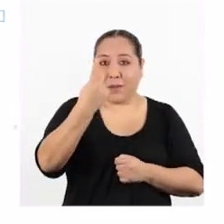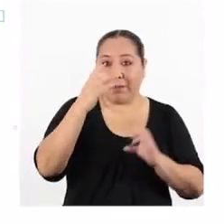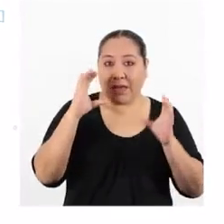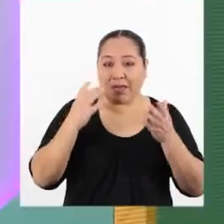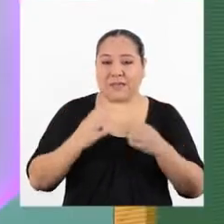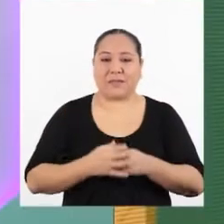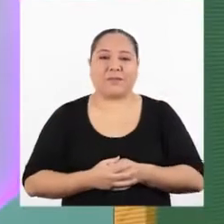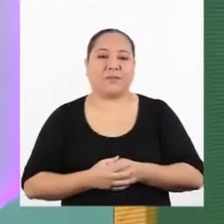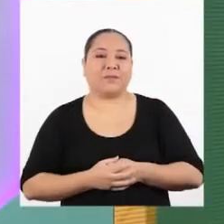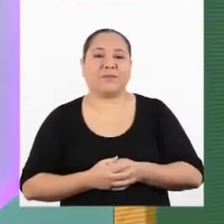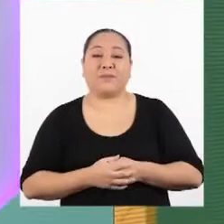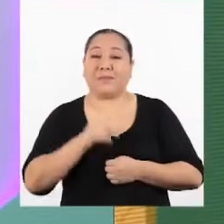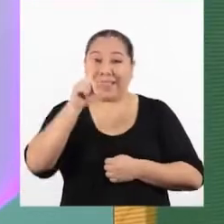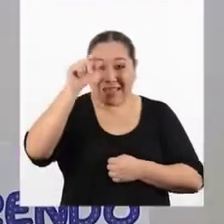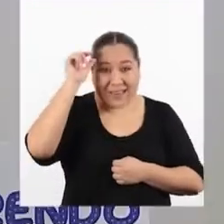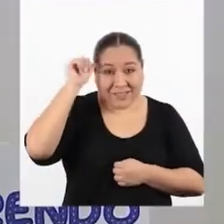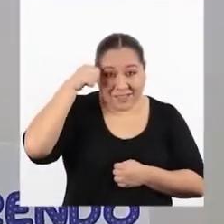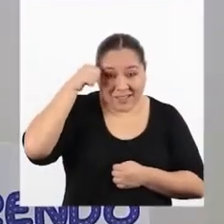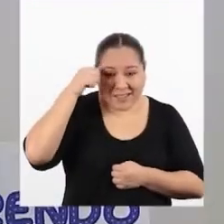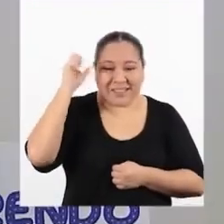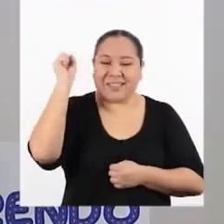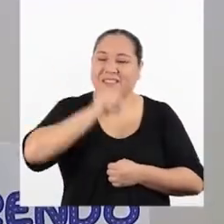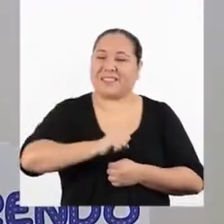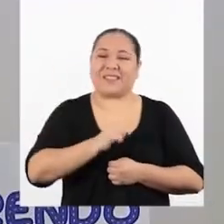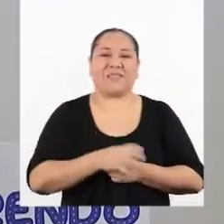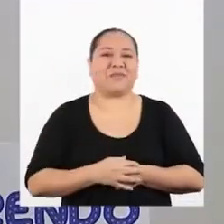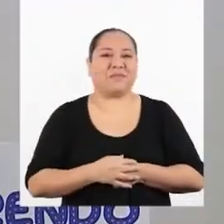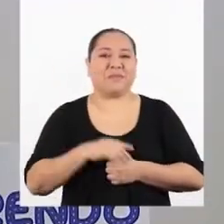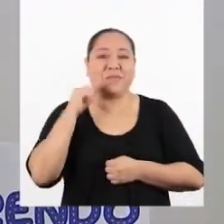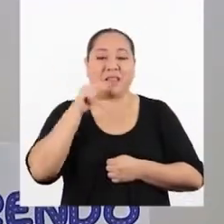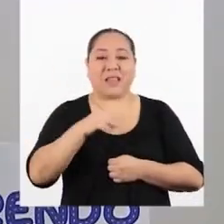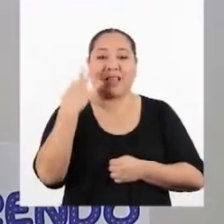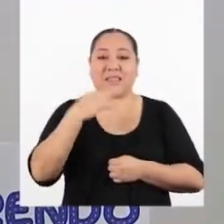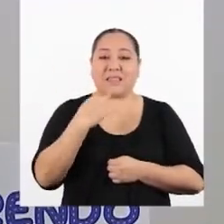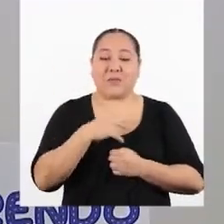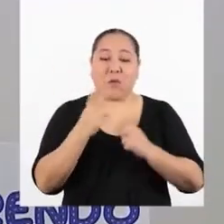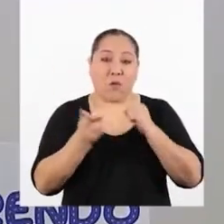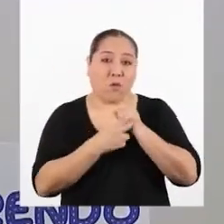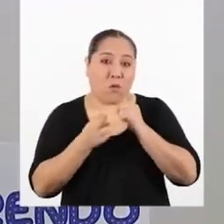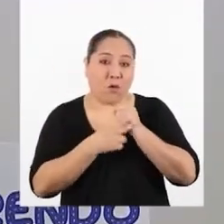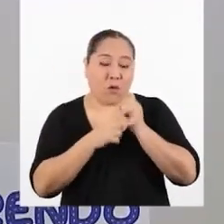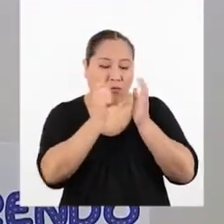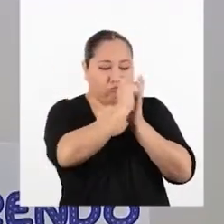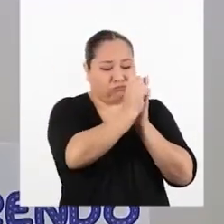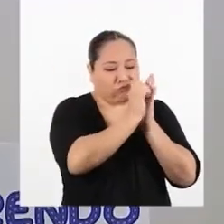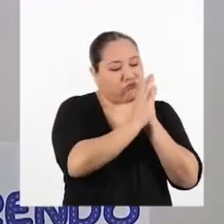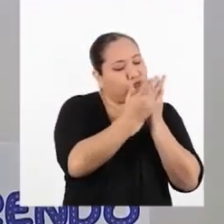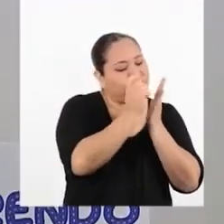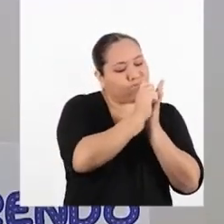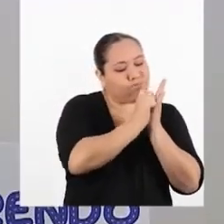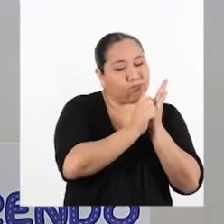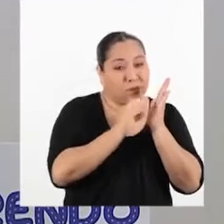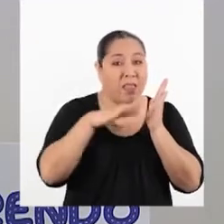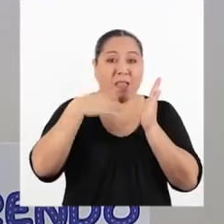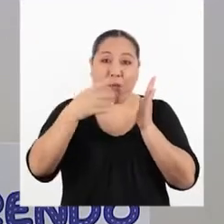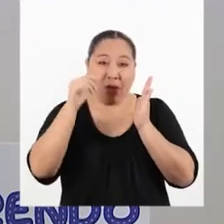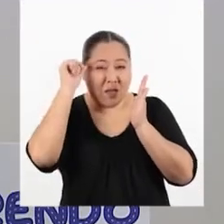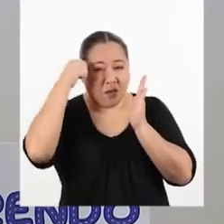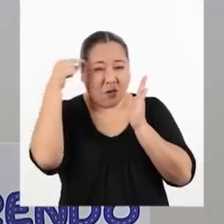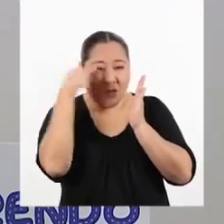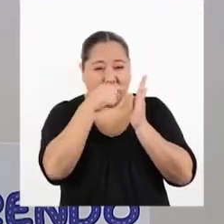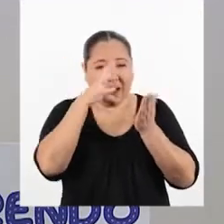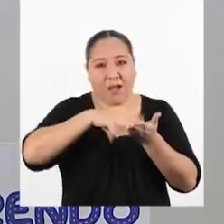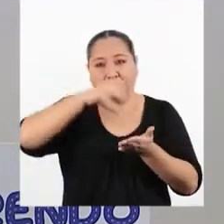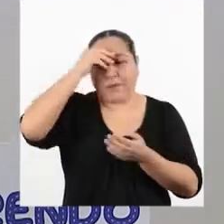¿Te acuerdas? Claro que sí. Es que siempre registro todo en una libretita para luego repasar lo aprendido